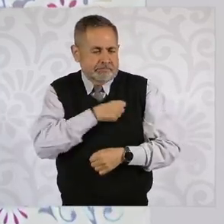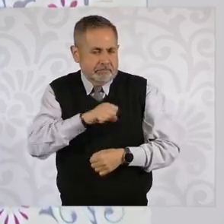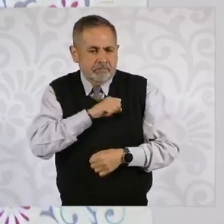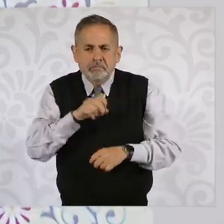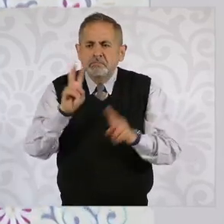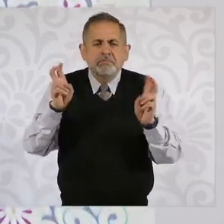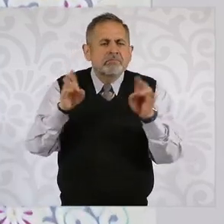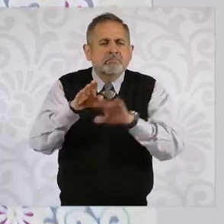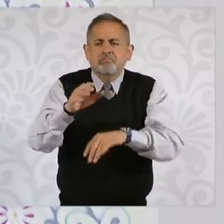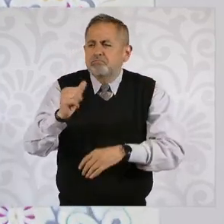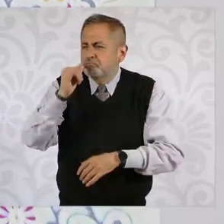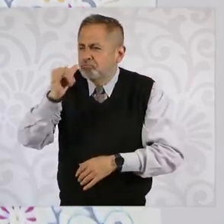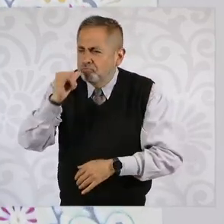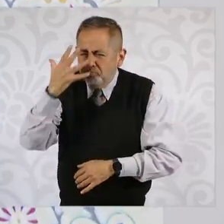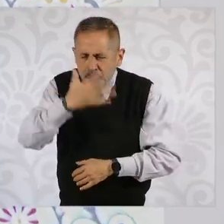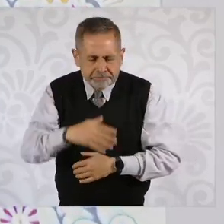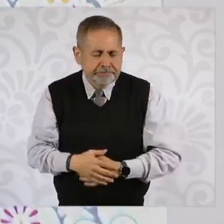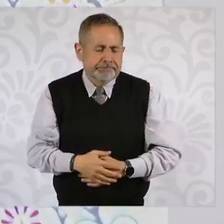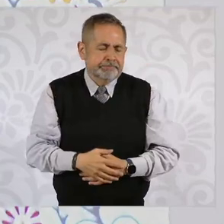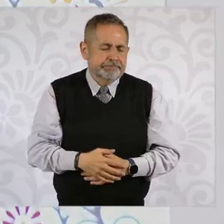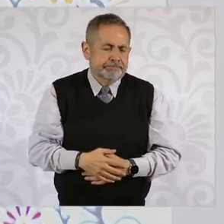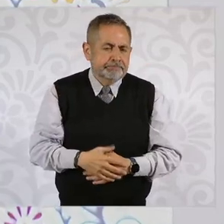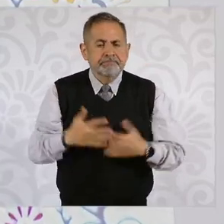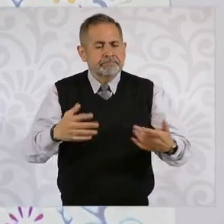así como es el tema de la alimentación,